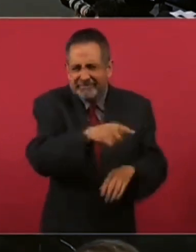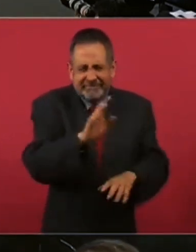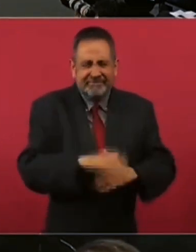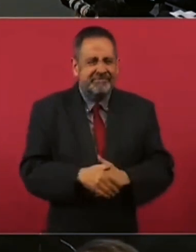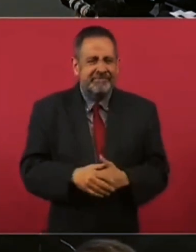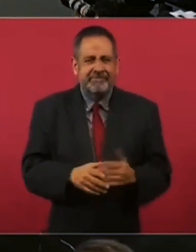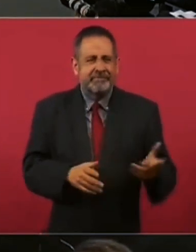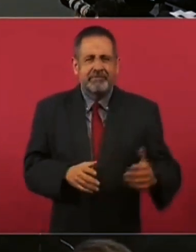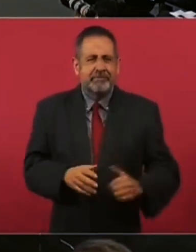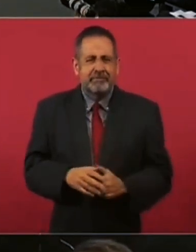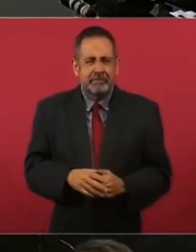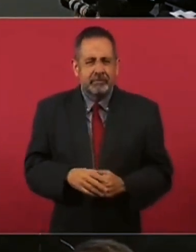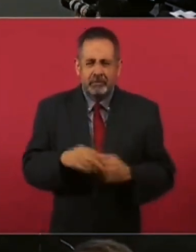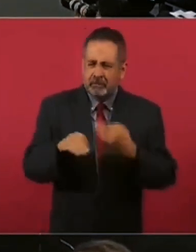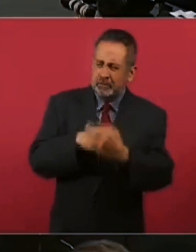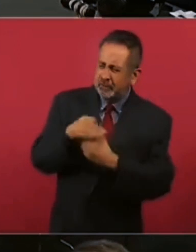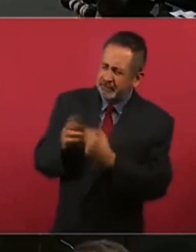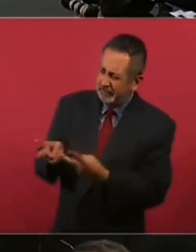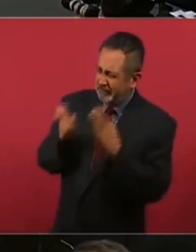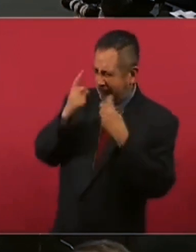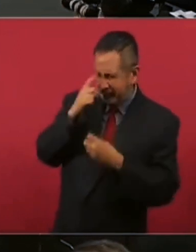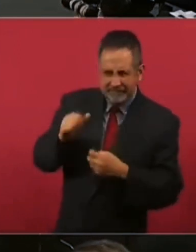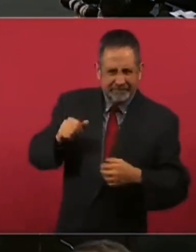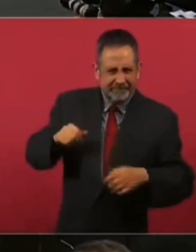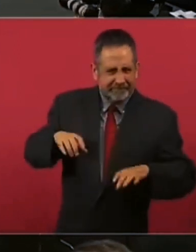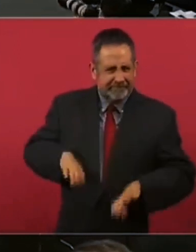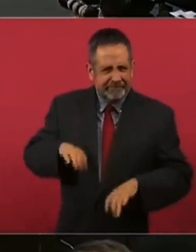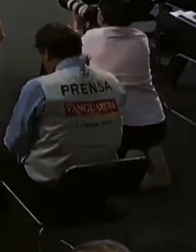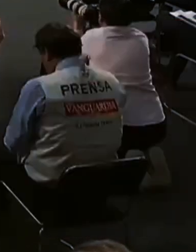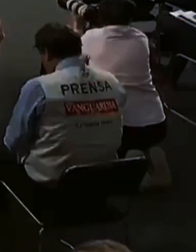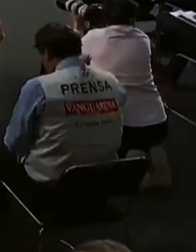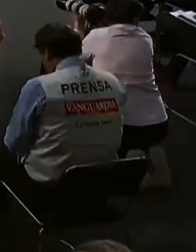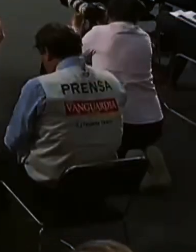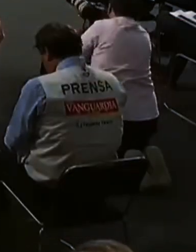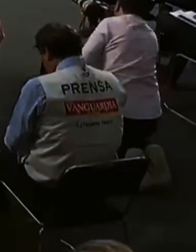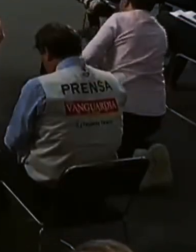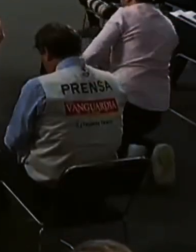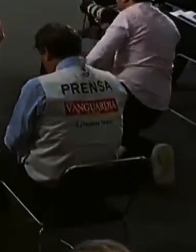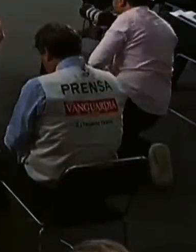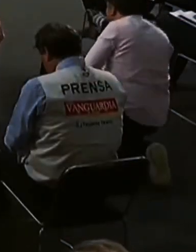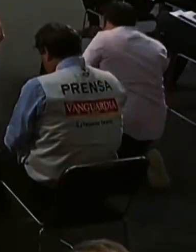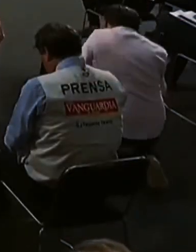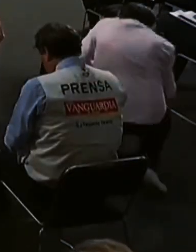Todos a Robarle a México, porque son